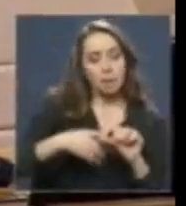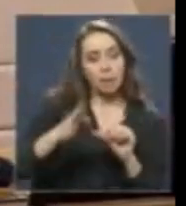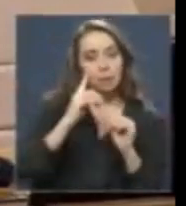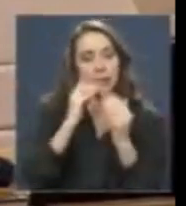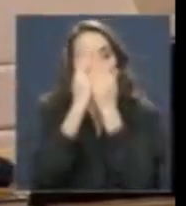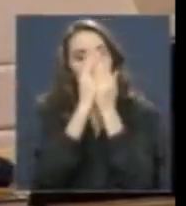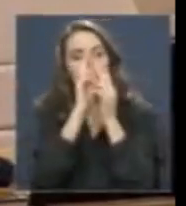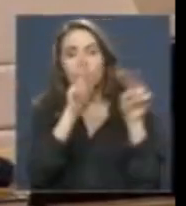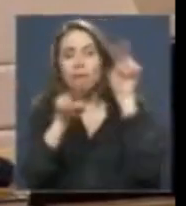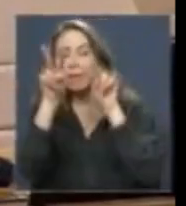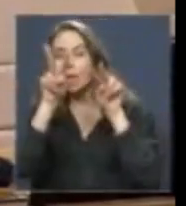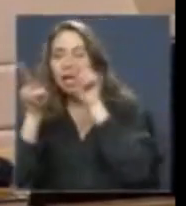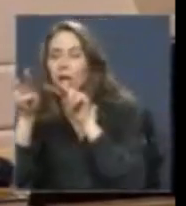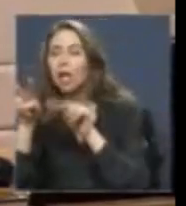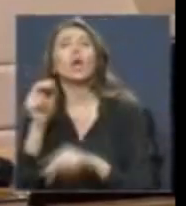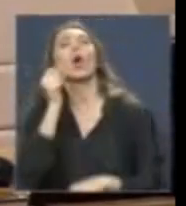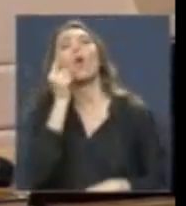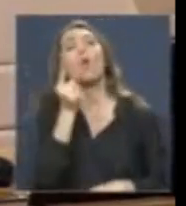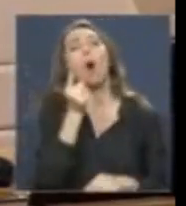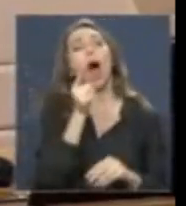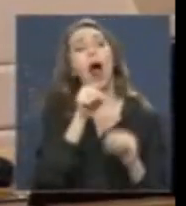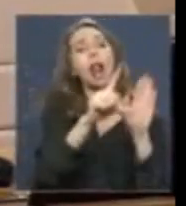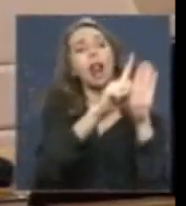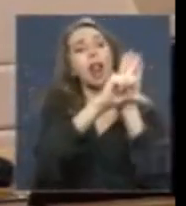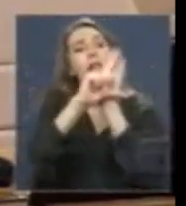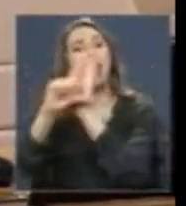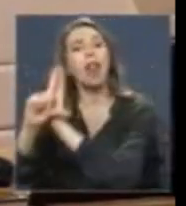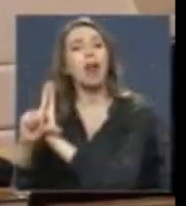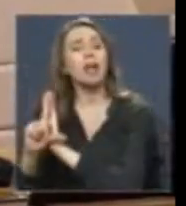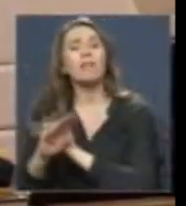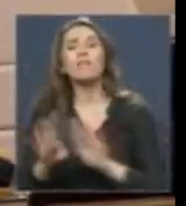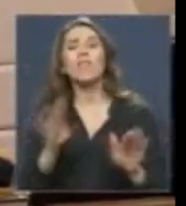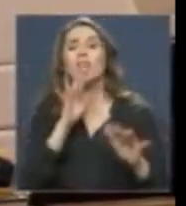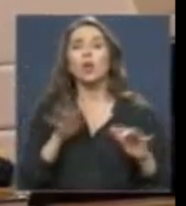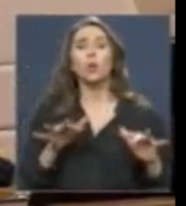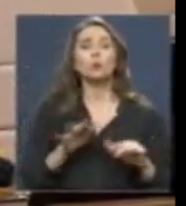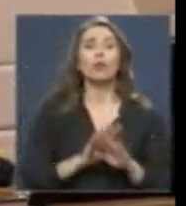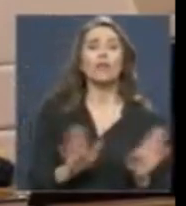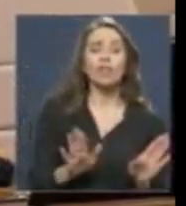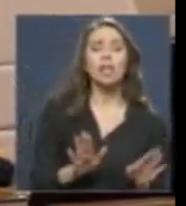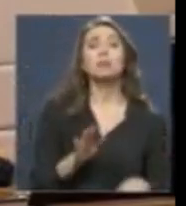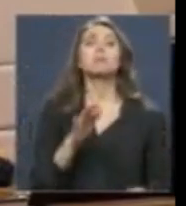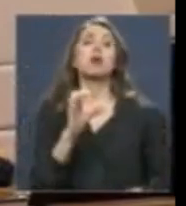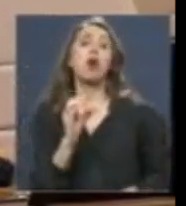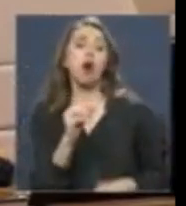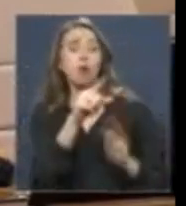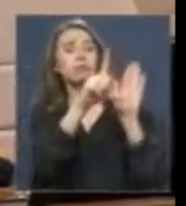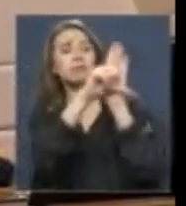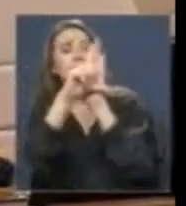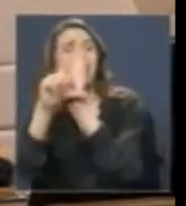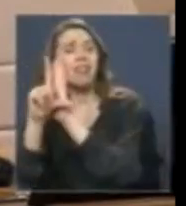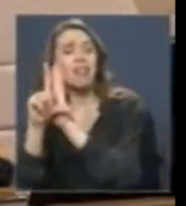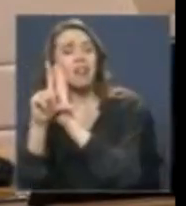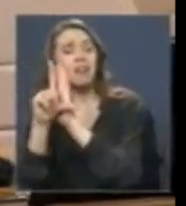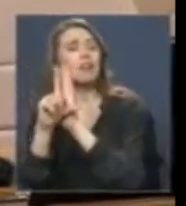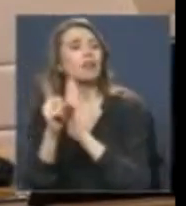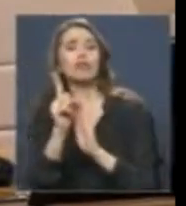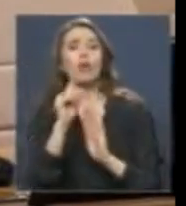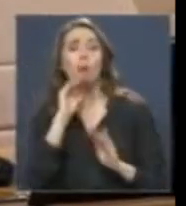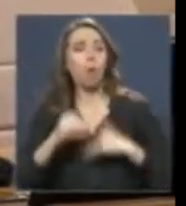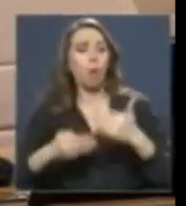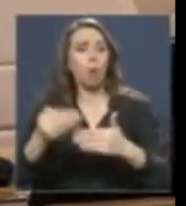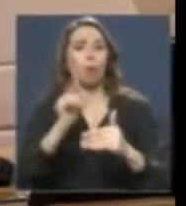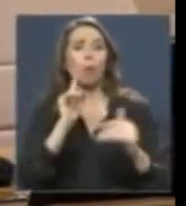cuáles son aquellas leyes que están en desuso o que no se están aplicando,